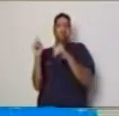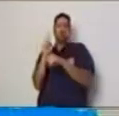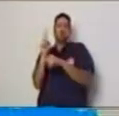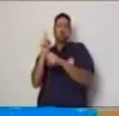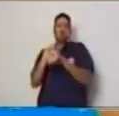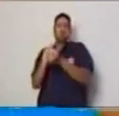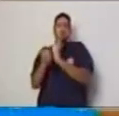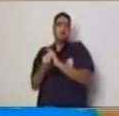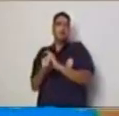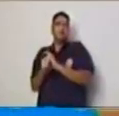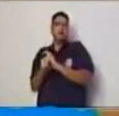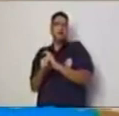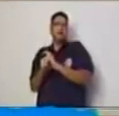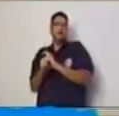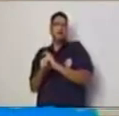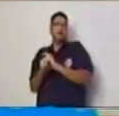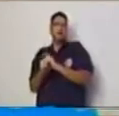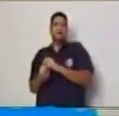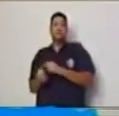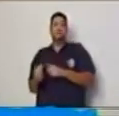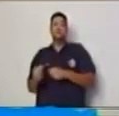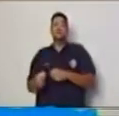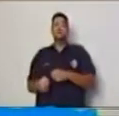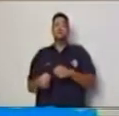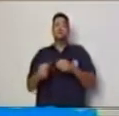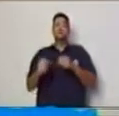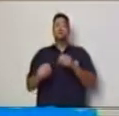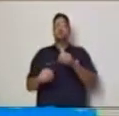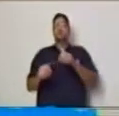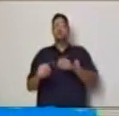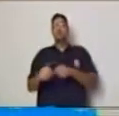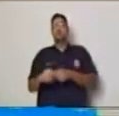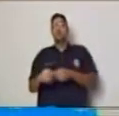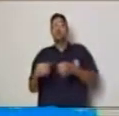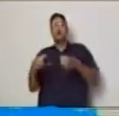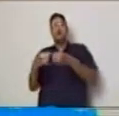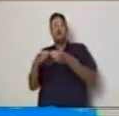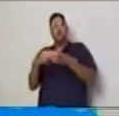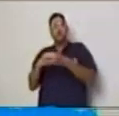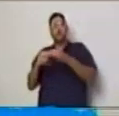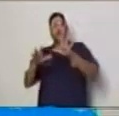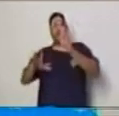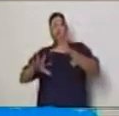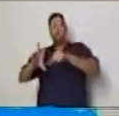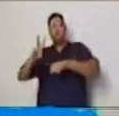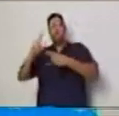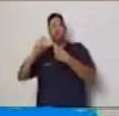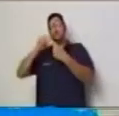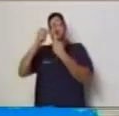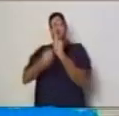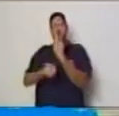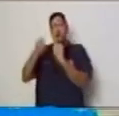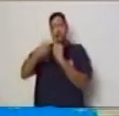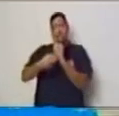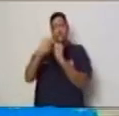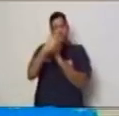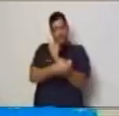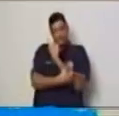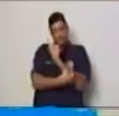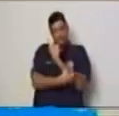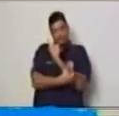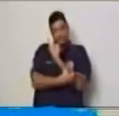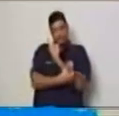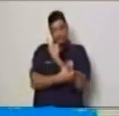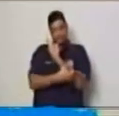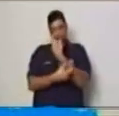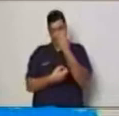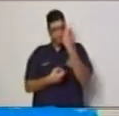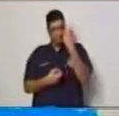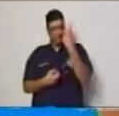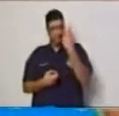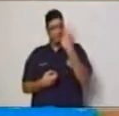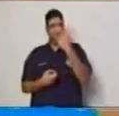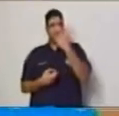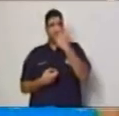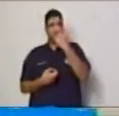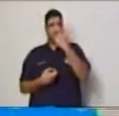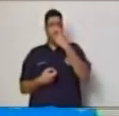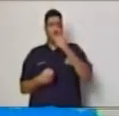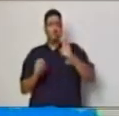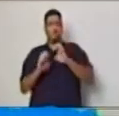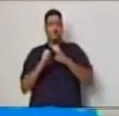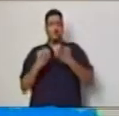cambio se está refiriendo a las docenas que nosotros estamos teniendo